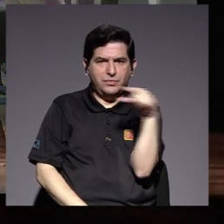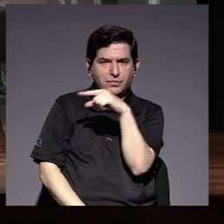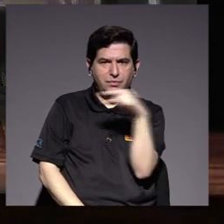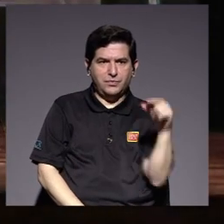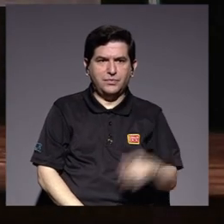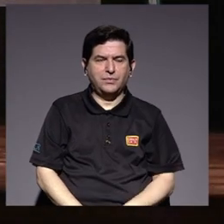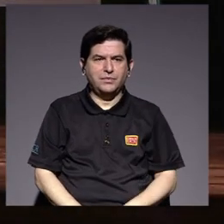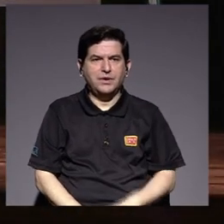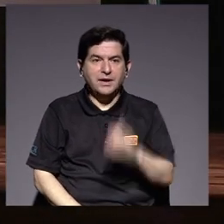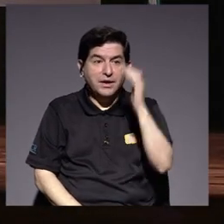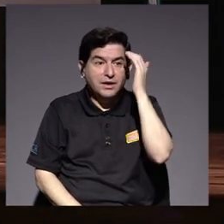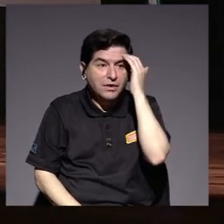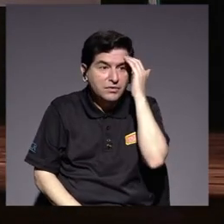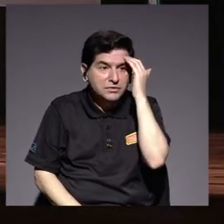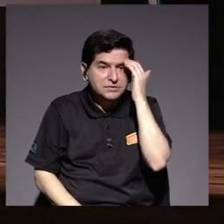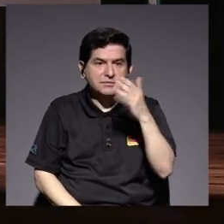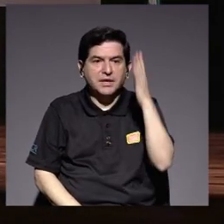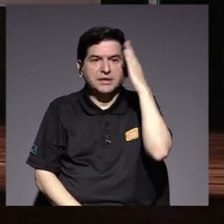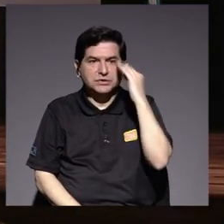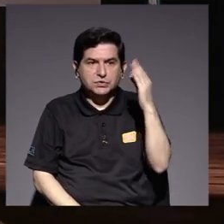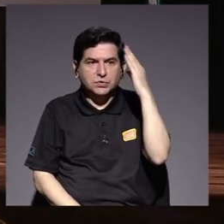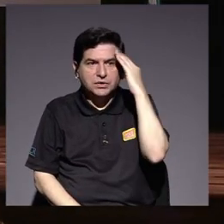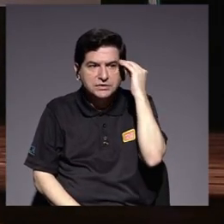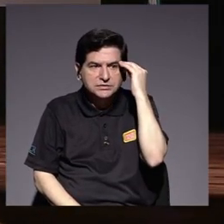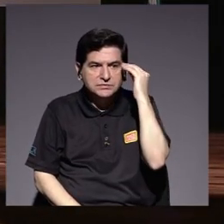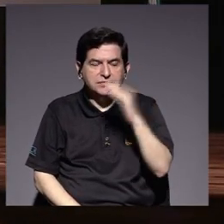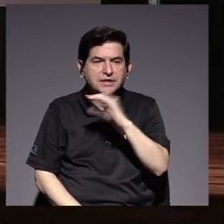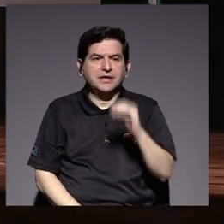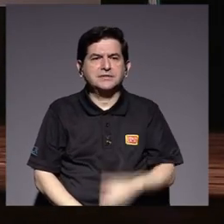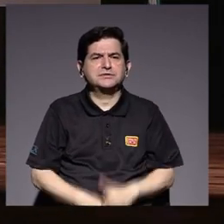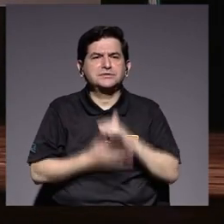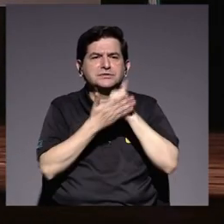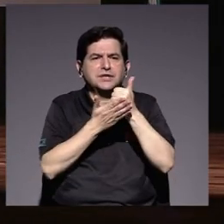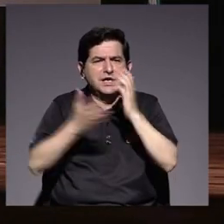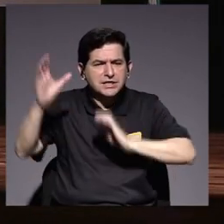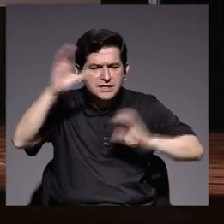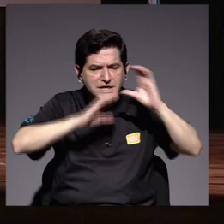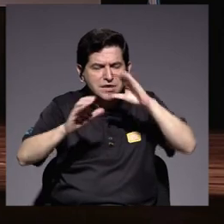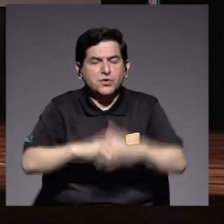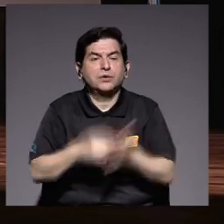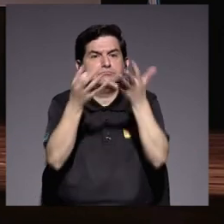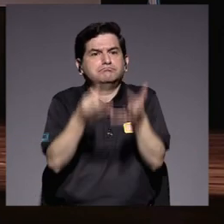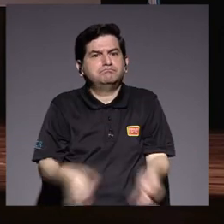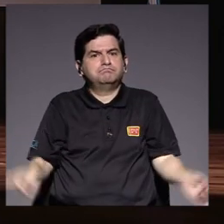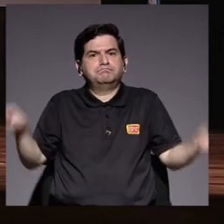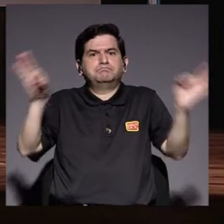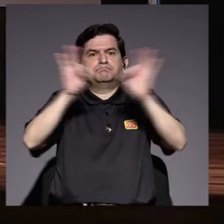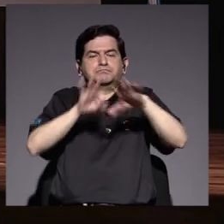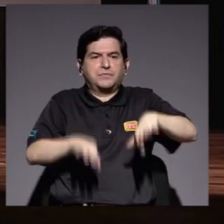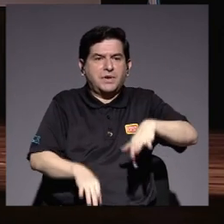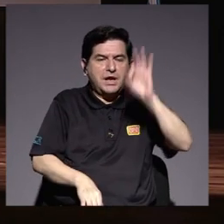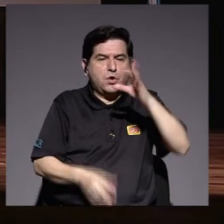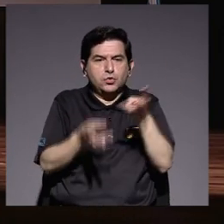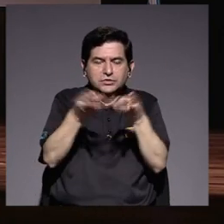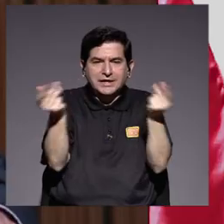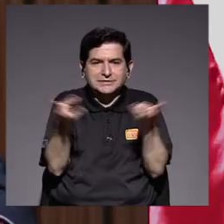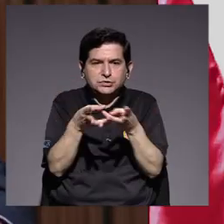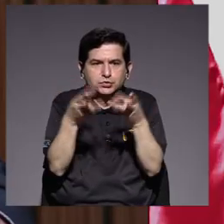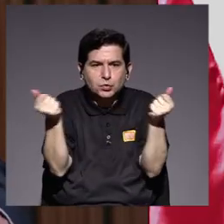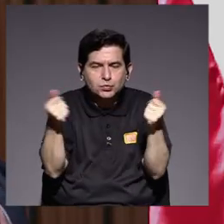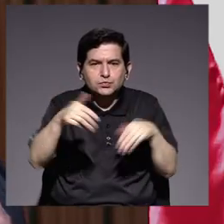en las que el conocimiento, la experiencia y la colaboración científica han sido determinantes para encontrar soluciones